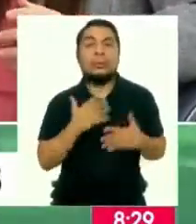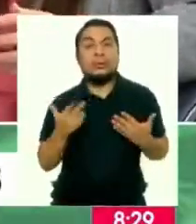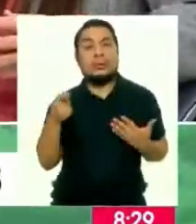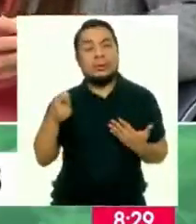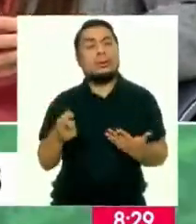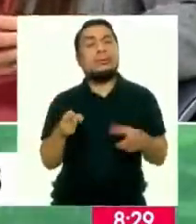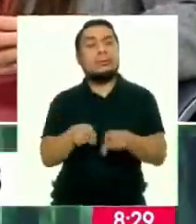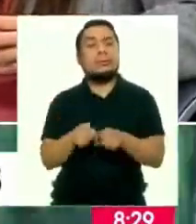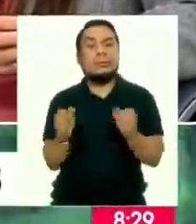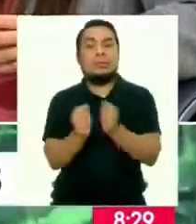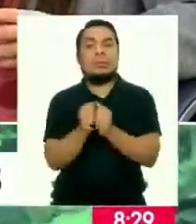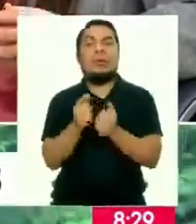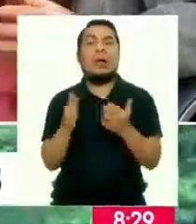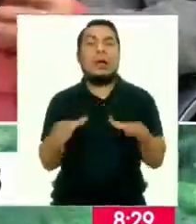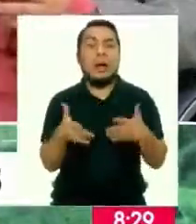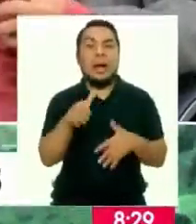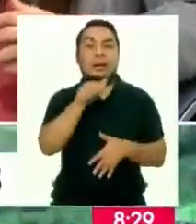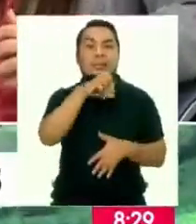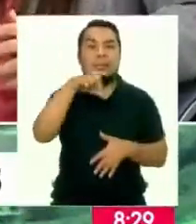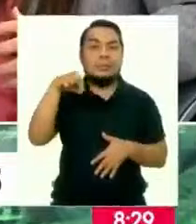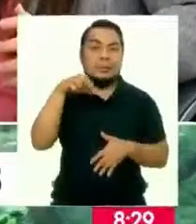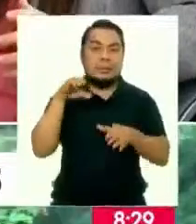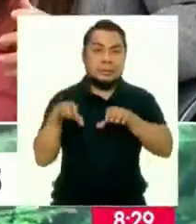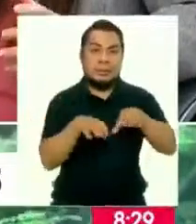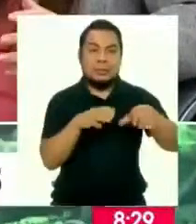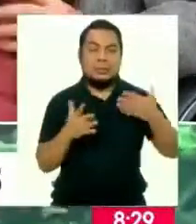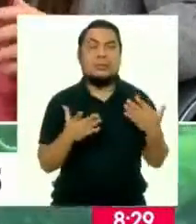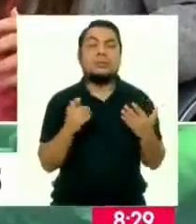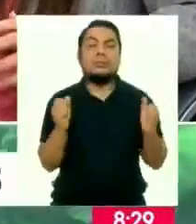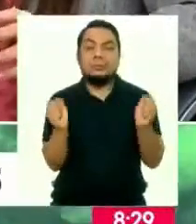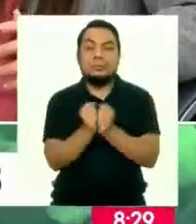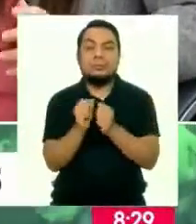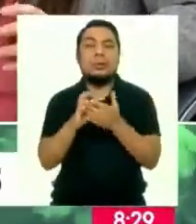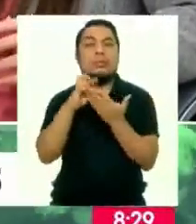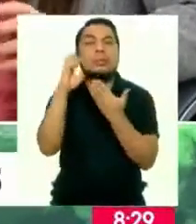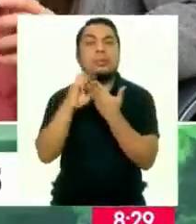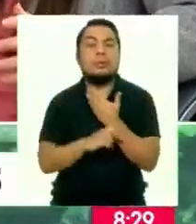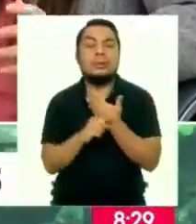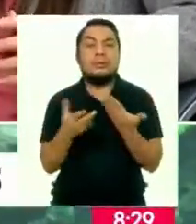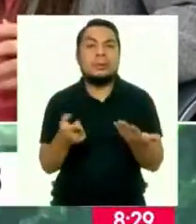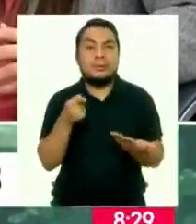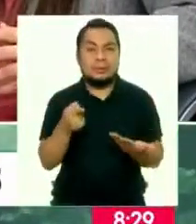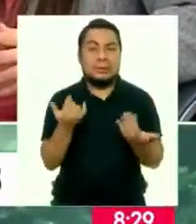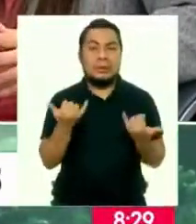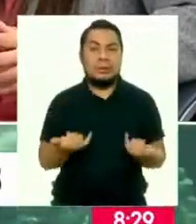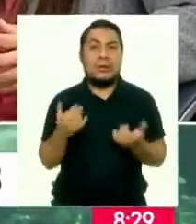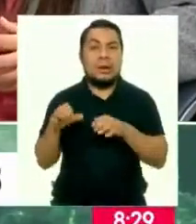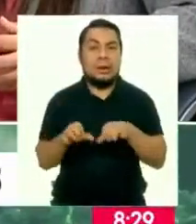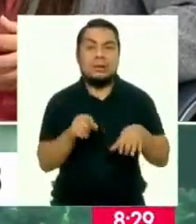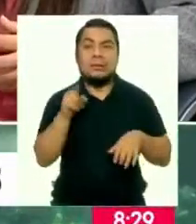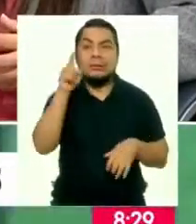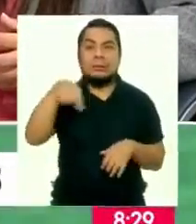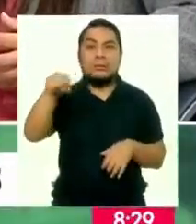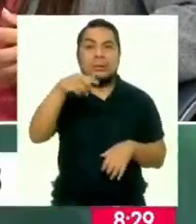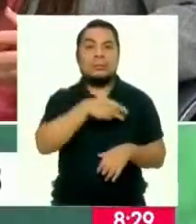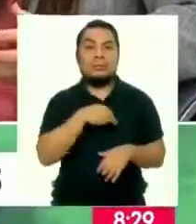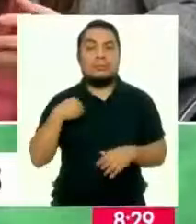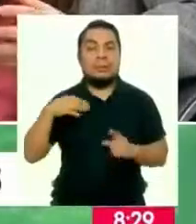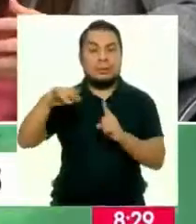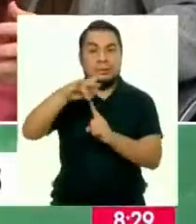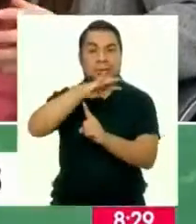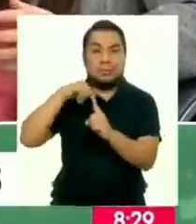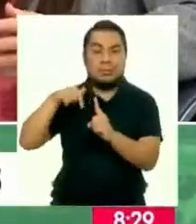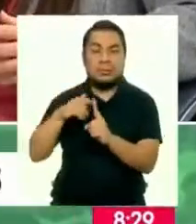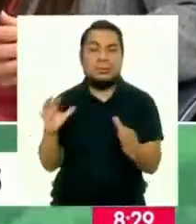un aplicativo que hemos venido desarrollando con un proyecto que ahorita se ejecuta en el Ministerio del Ambiente,